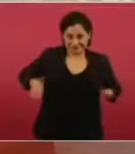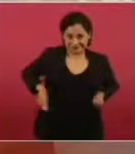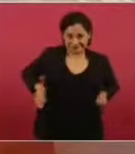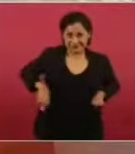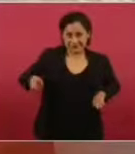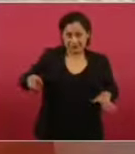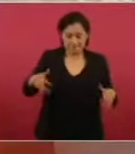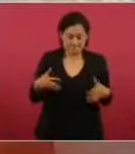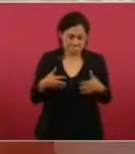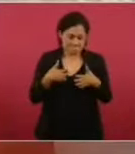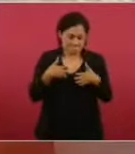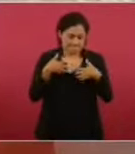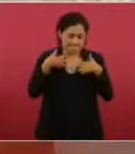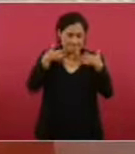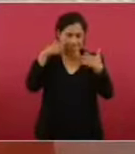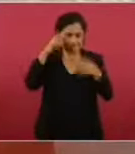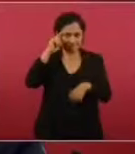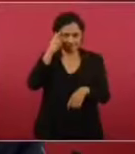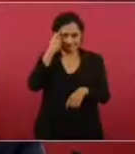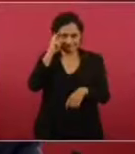hasta Vargas Llosa.